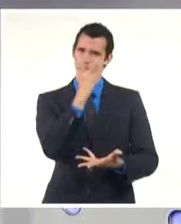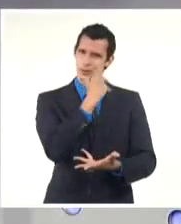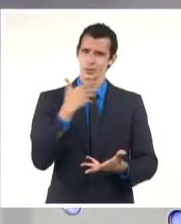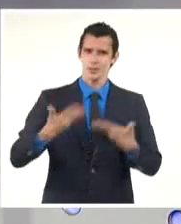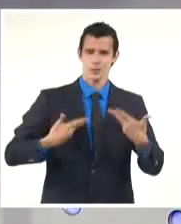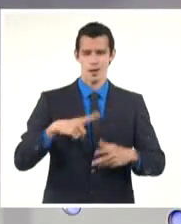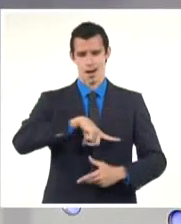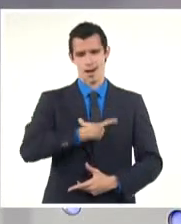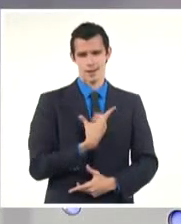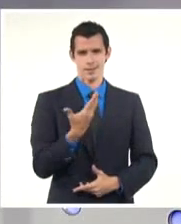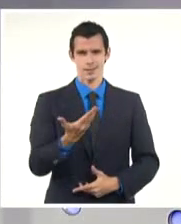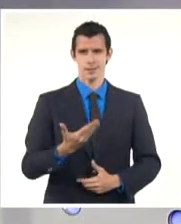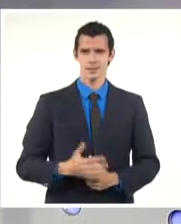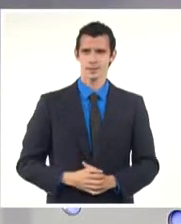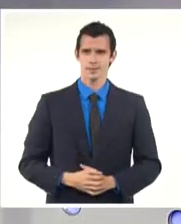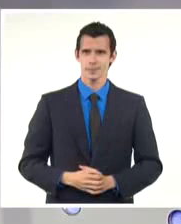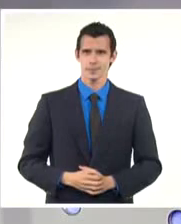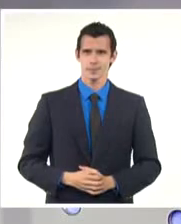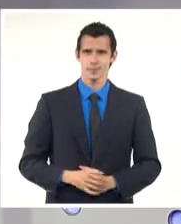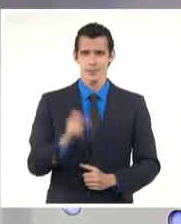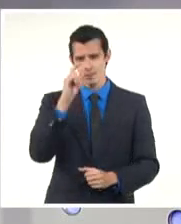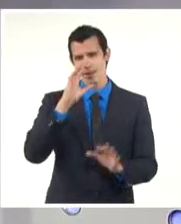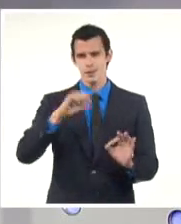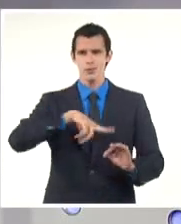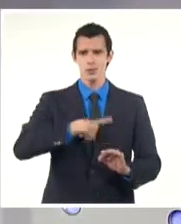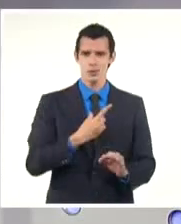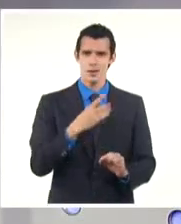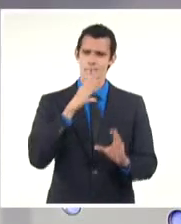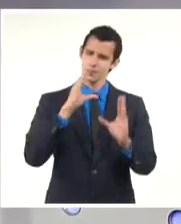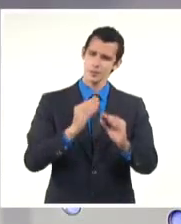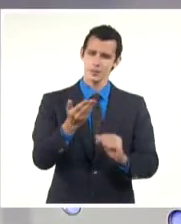Con esta información finalizan las culturales. Tenga usted muy buenas noches.